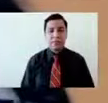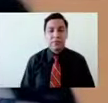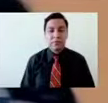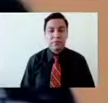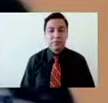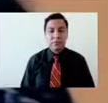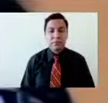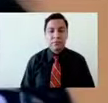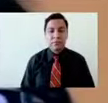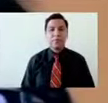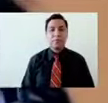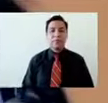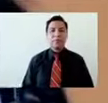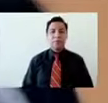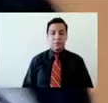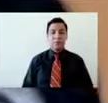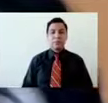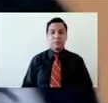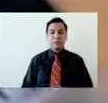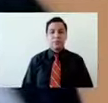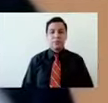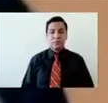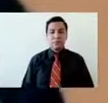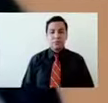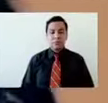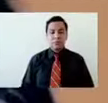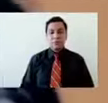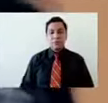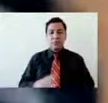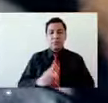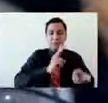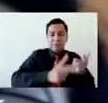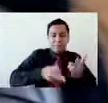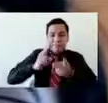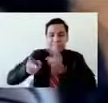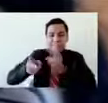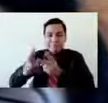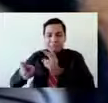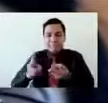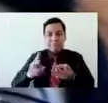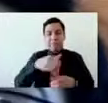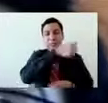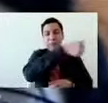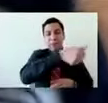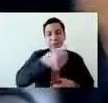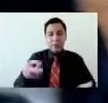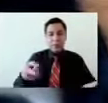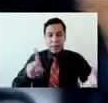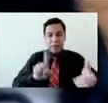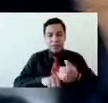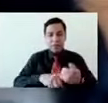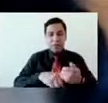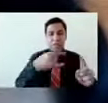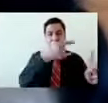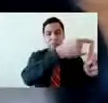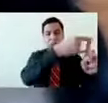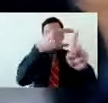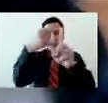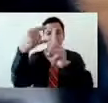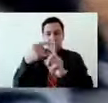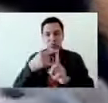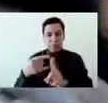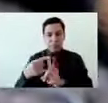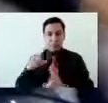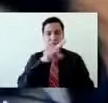trabajado tantas cuestiones personales e íntimas que les van a fortalecer para ser unos grandes profesionistas y profesionales.